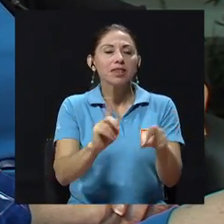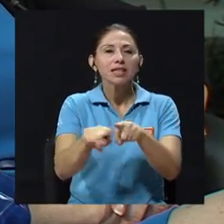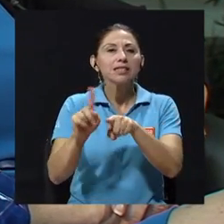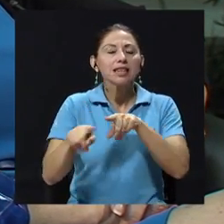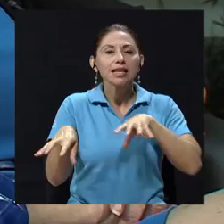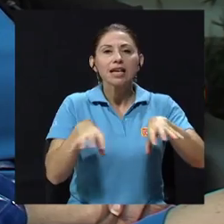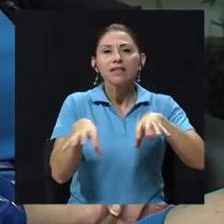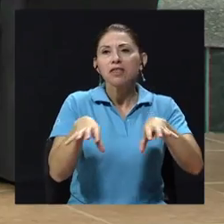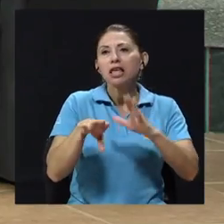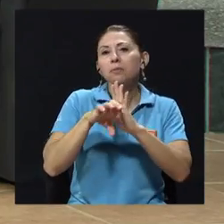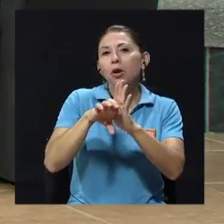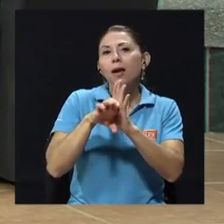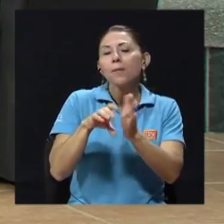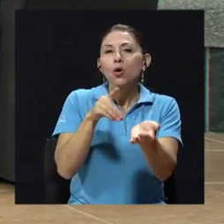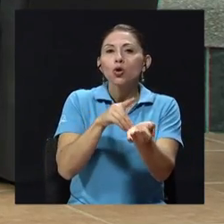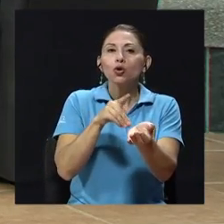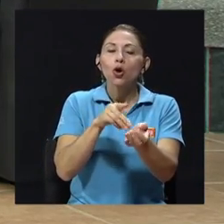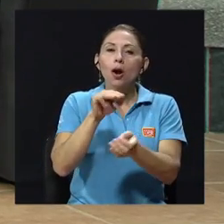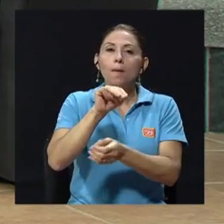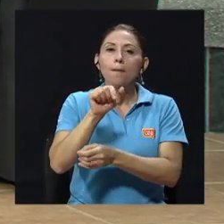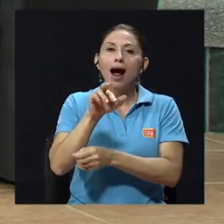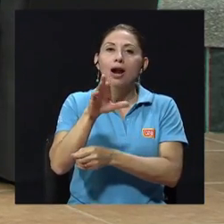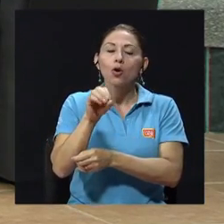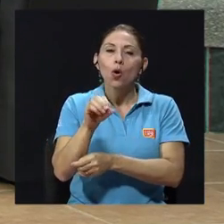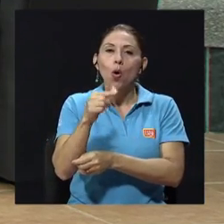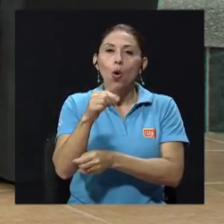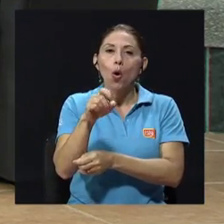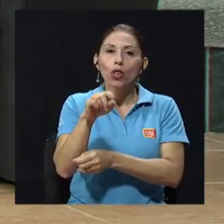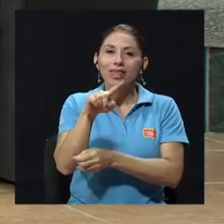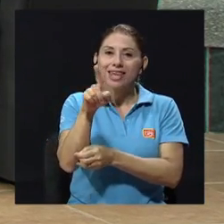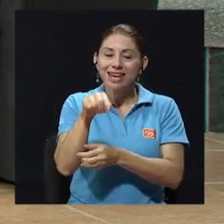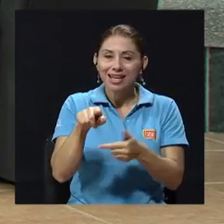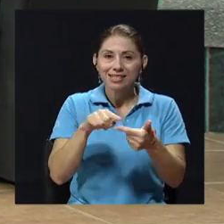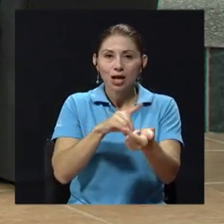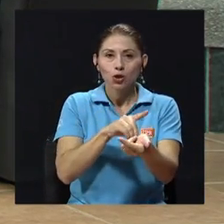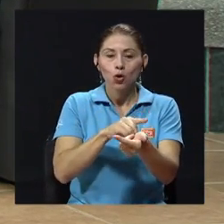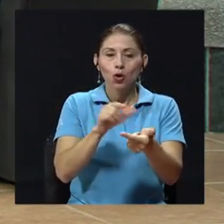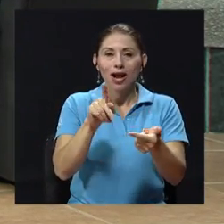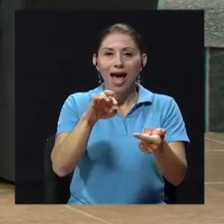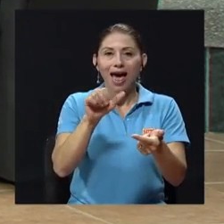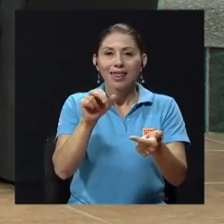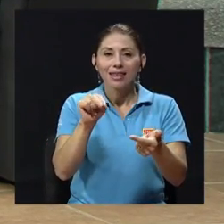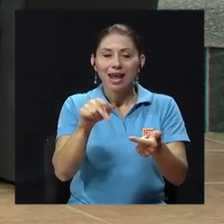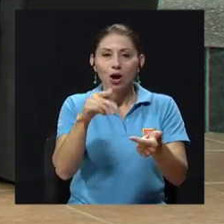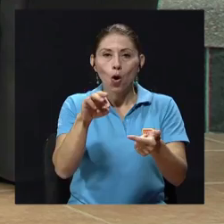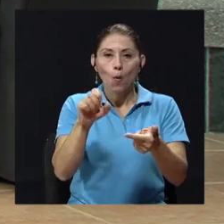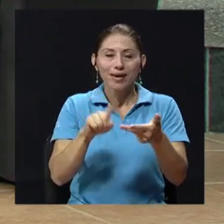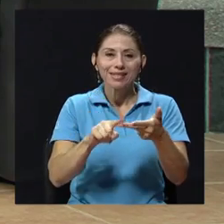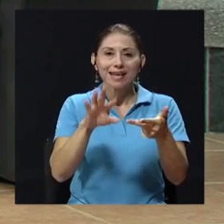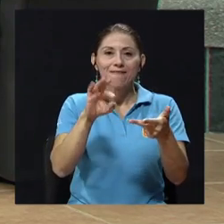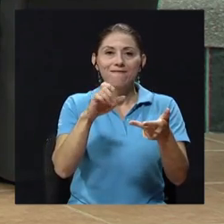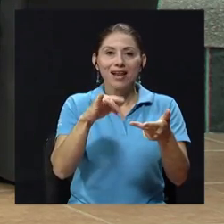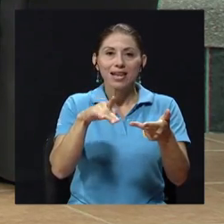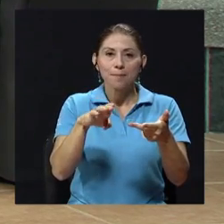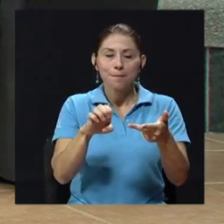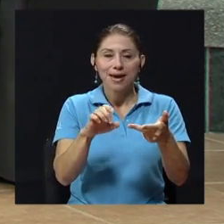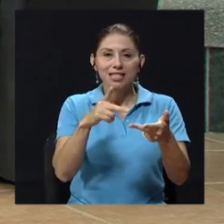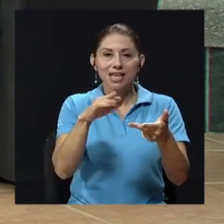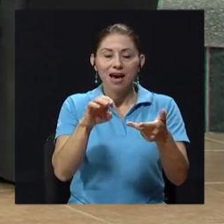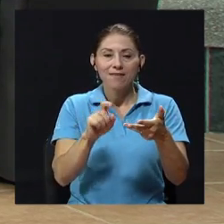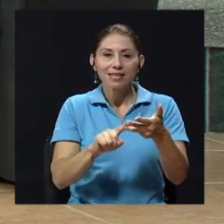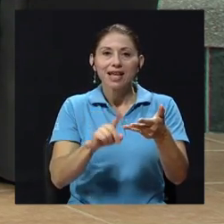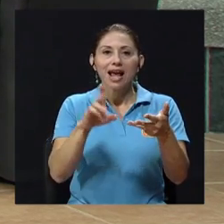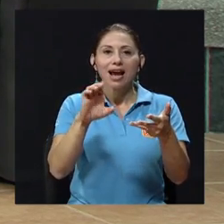ejemplo, al doctor Marco Godínez, el doctor Adrián Gómez, el doctor Felipe Chávez, el doctor Carlos Macís.